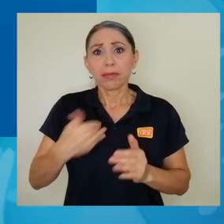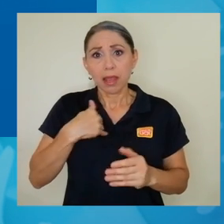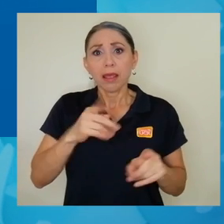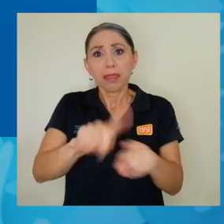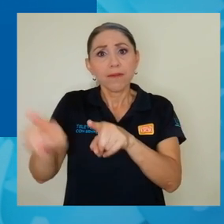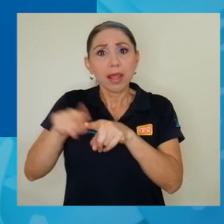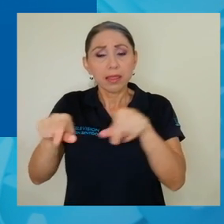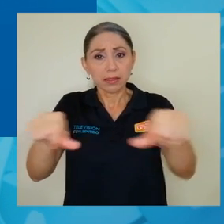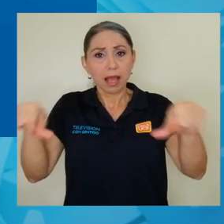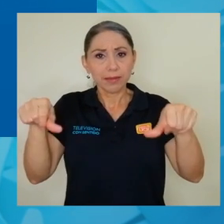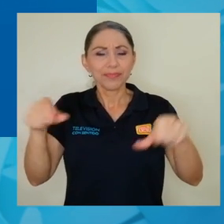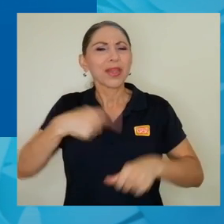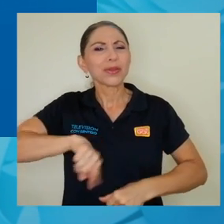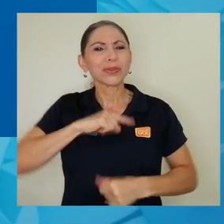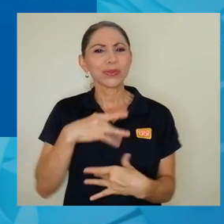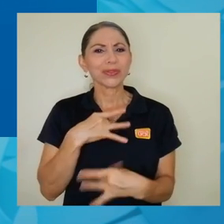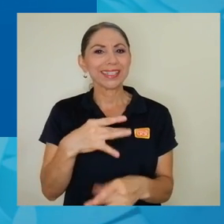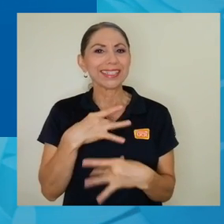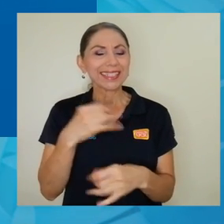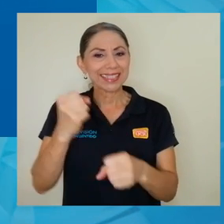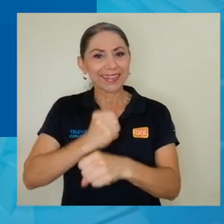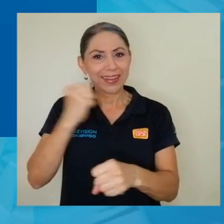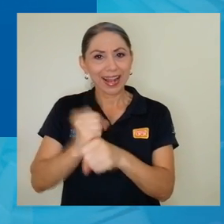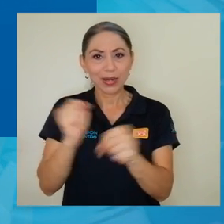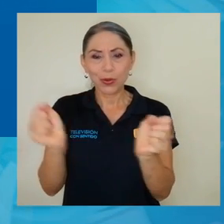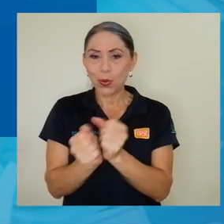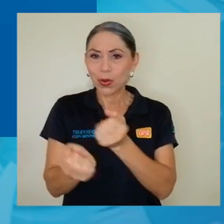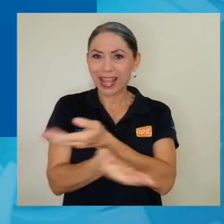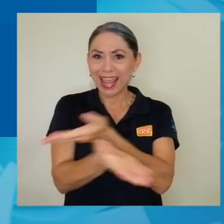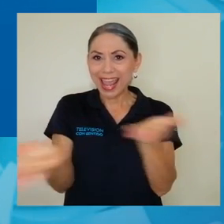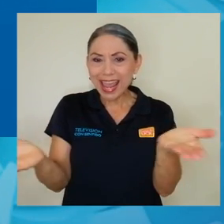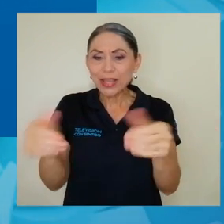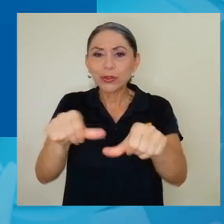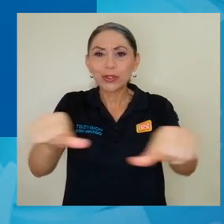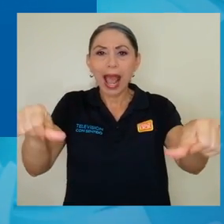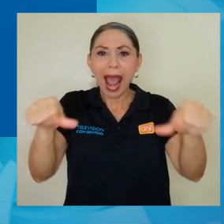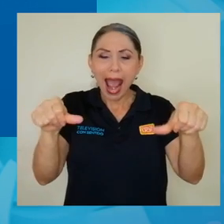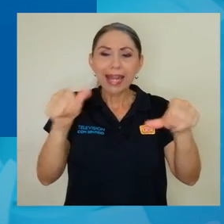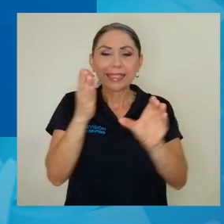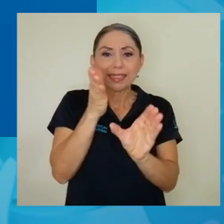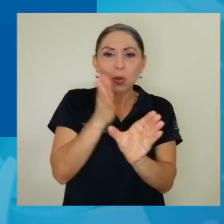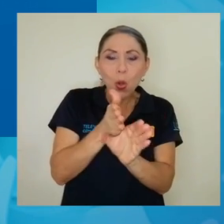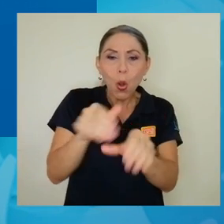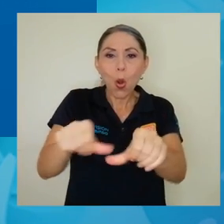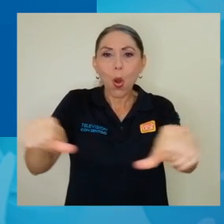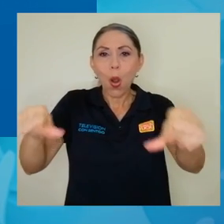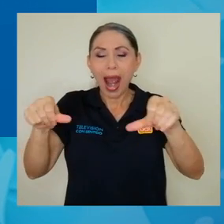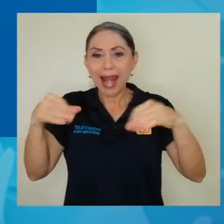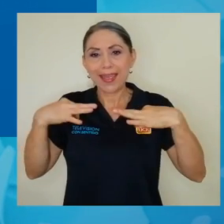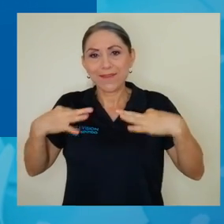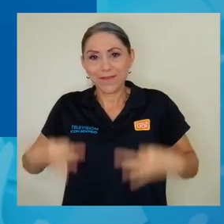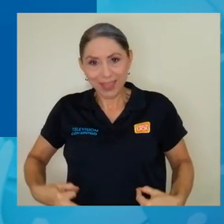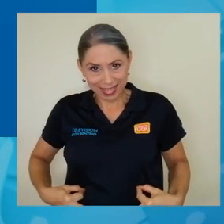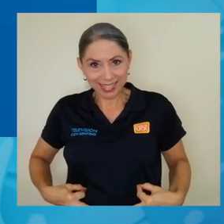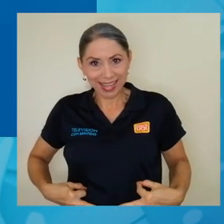Nos interesa sobre todo poder trabajar con ellos la dimensión psicológica, la dimensión física de manera